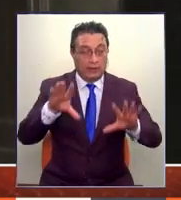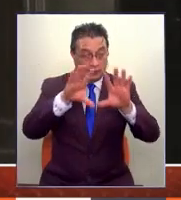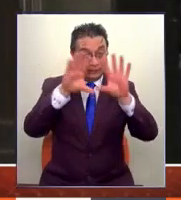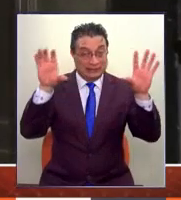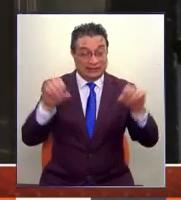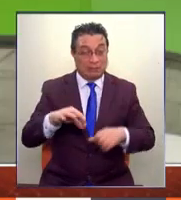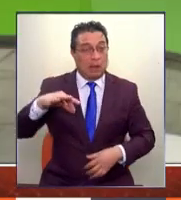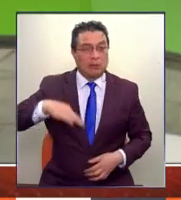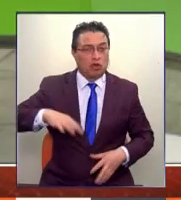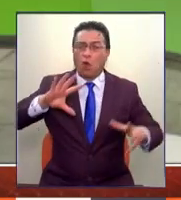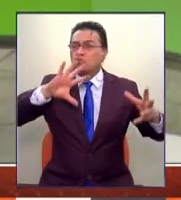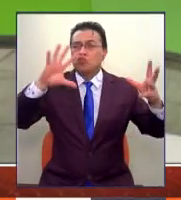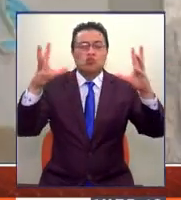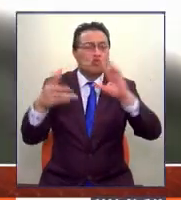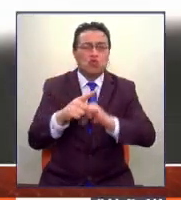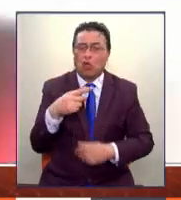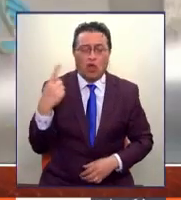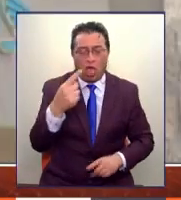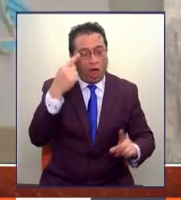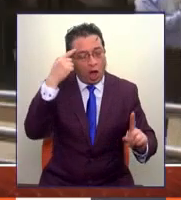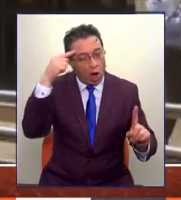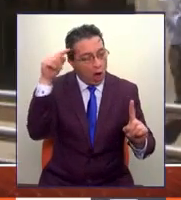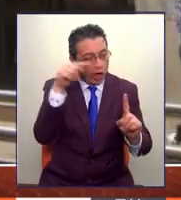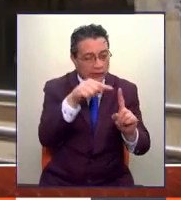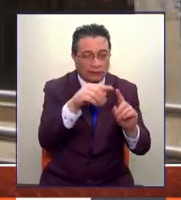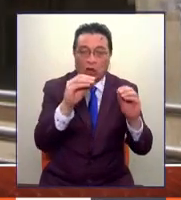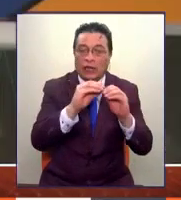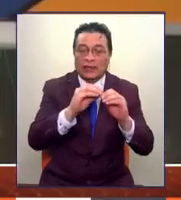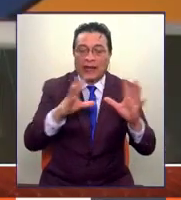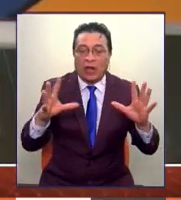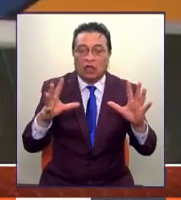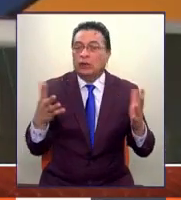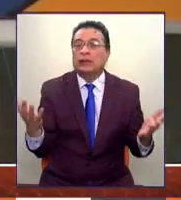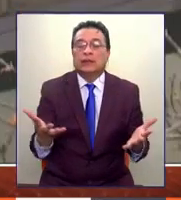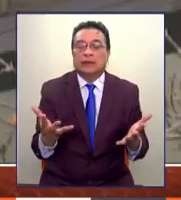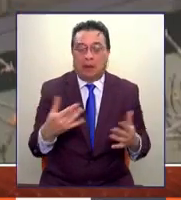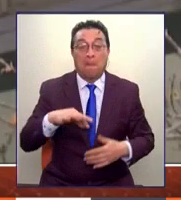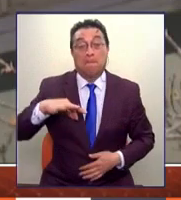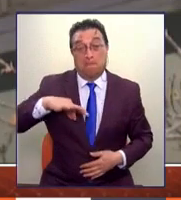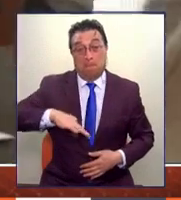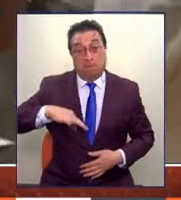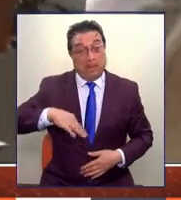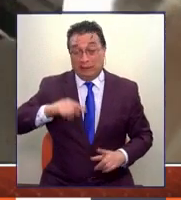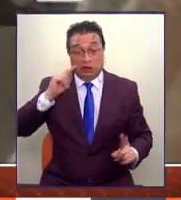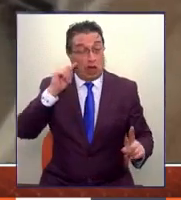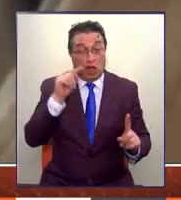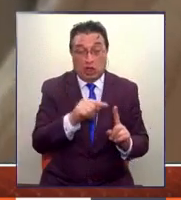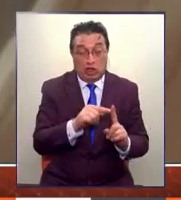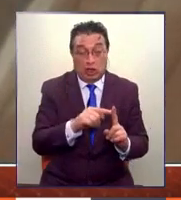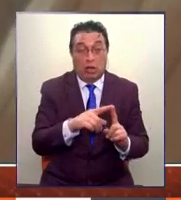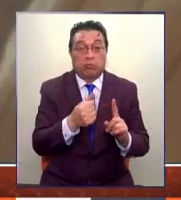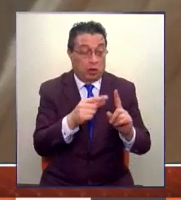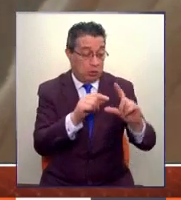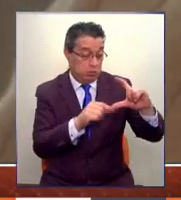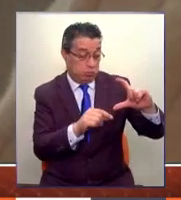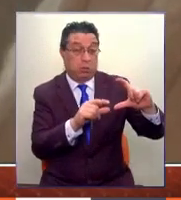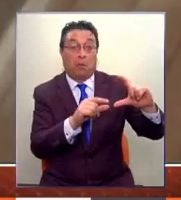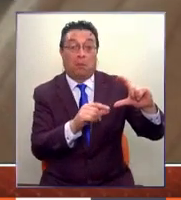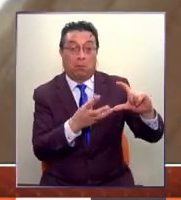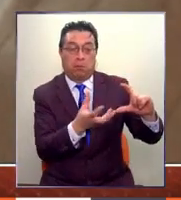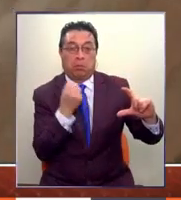en todo el mundo, tienen un objetivo definido, que es construir una pensión. Si uno va debilitando esos